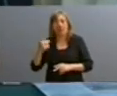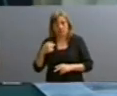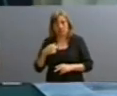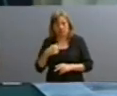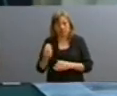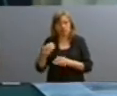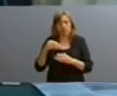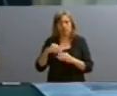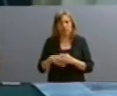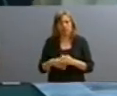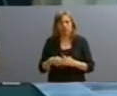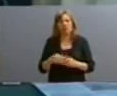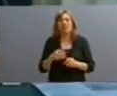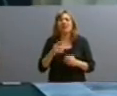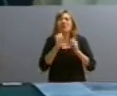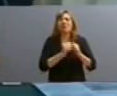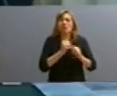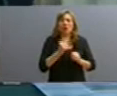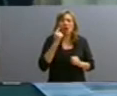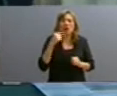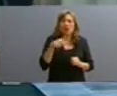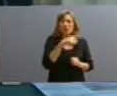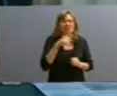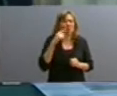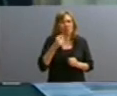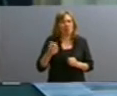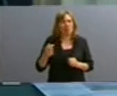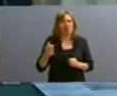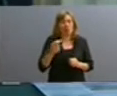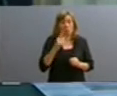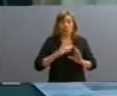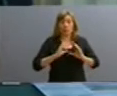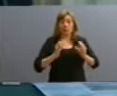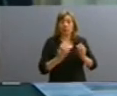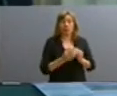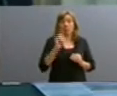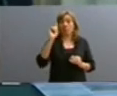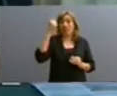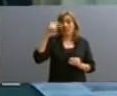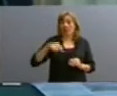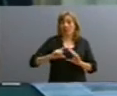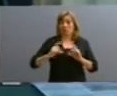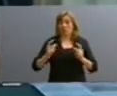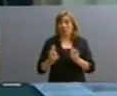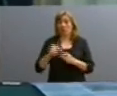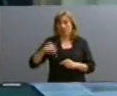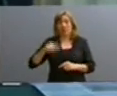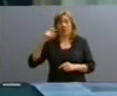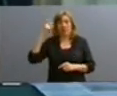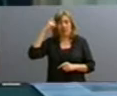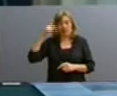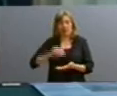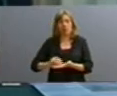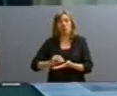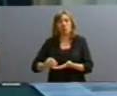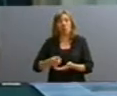La historia la conocen muy pocos. La primera comisión se formó aquí en Diputados, porque la investigación